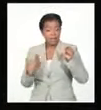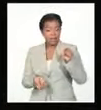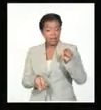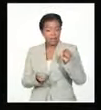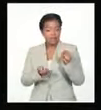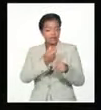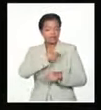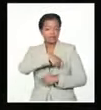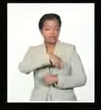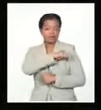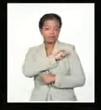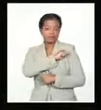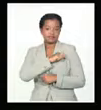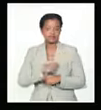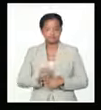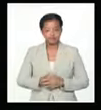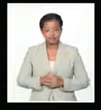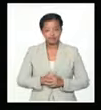pasajeros.